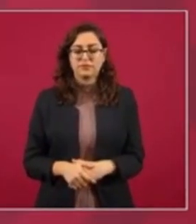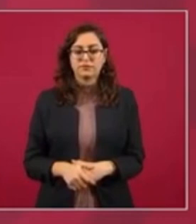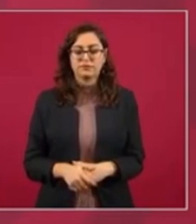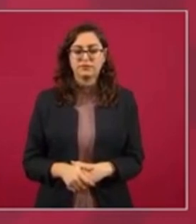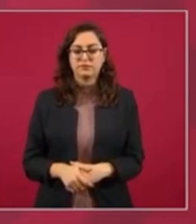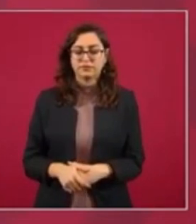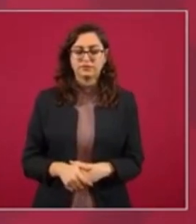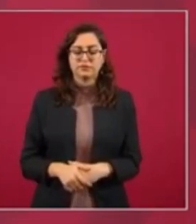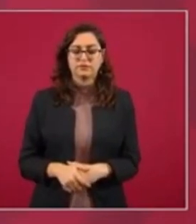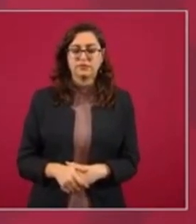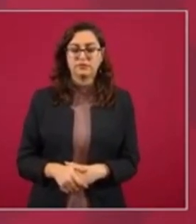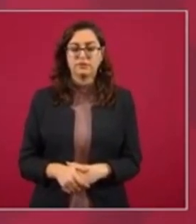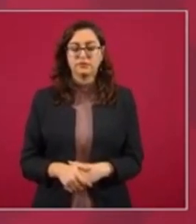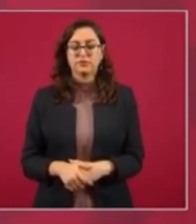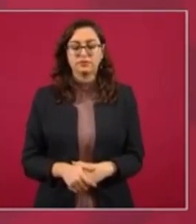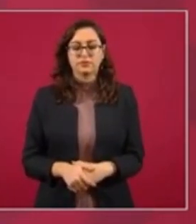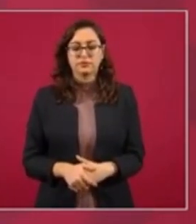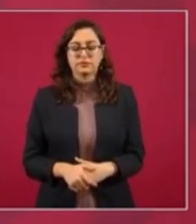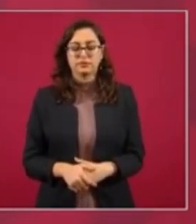tengo